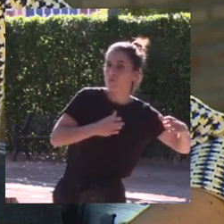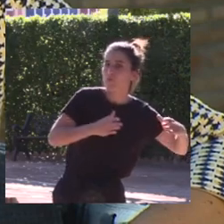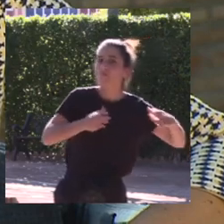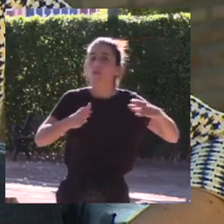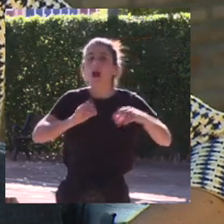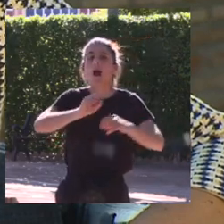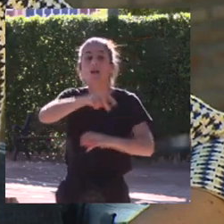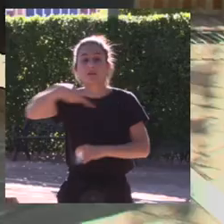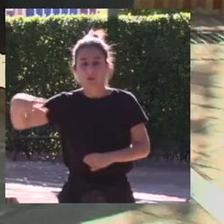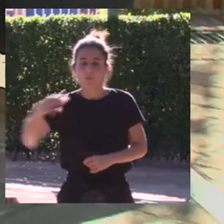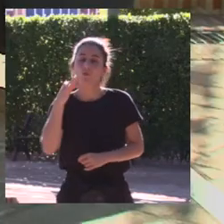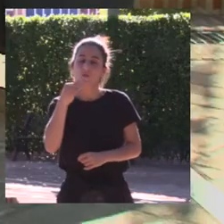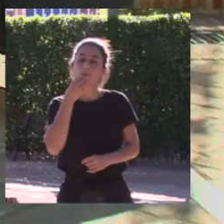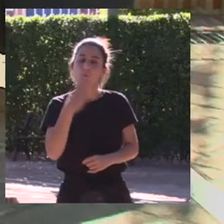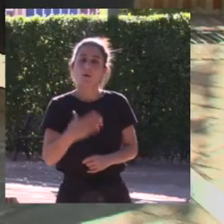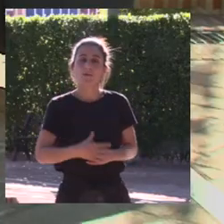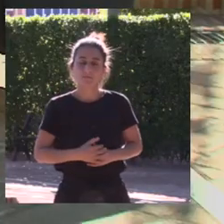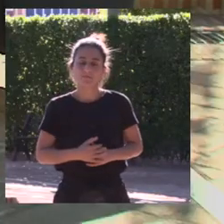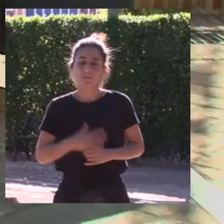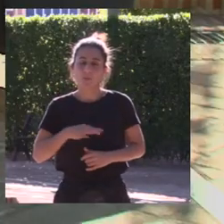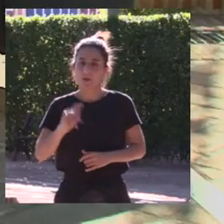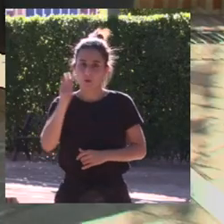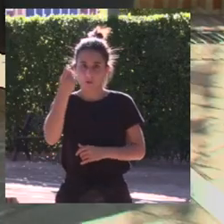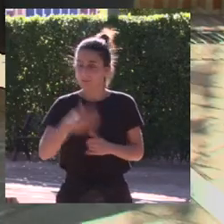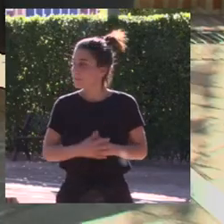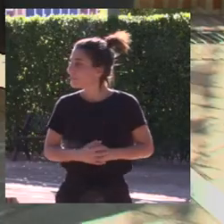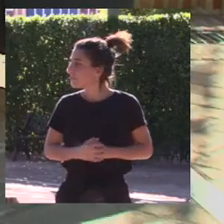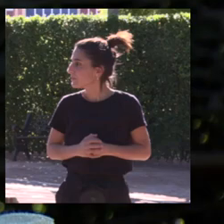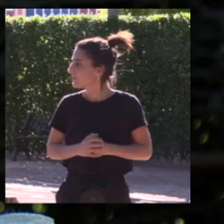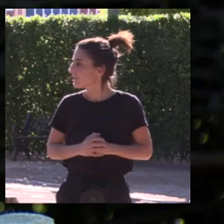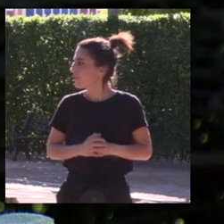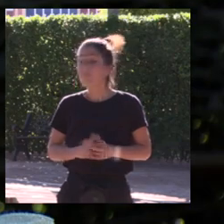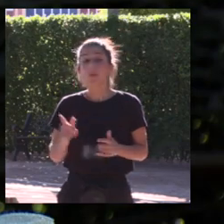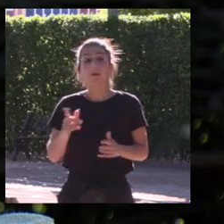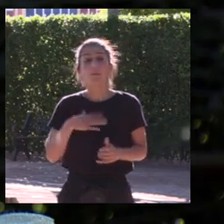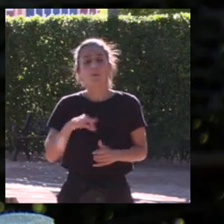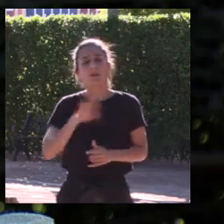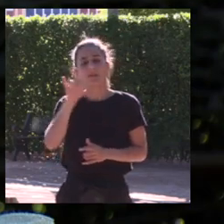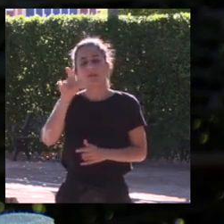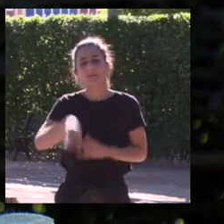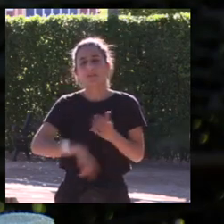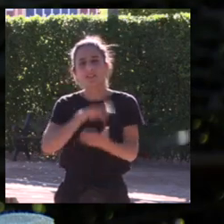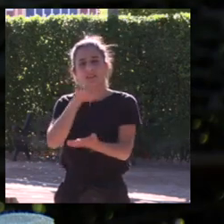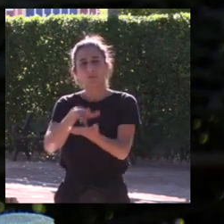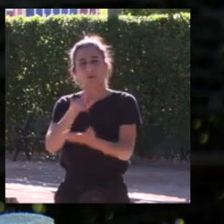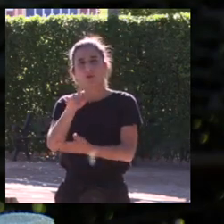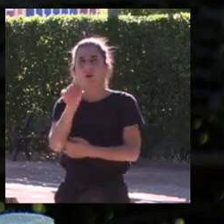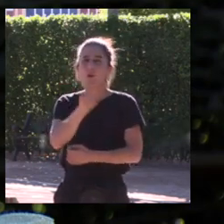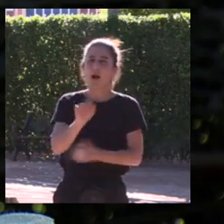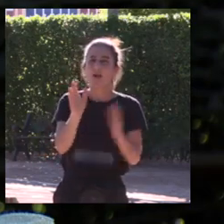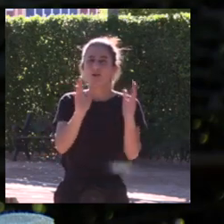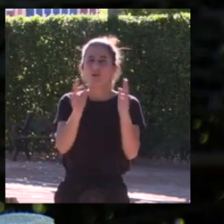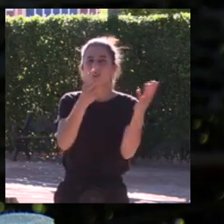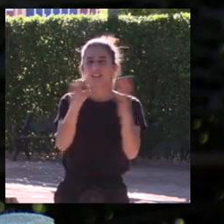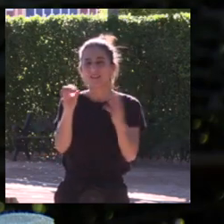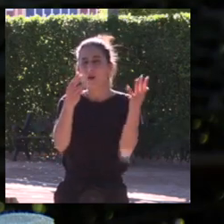grandes resultados hay que sumar hay que sumar a lo mejor también en ese momento cuando en los años 70 80